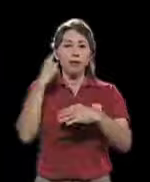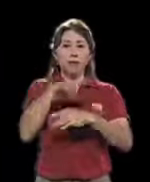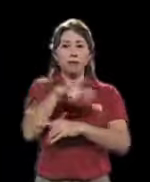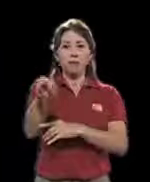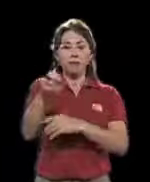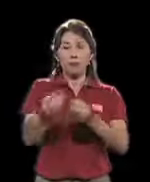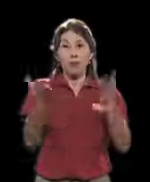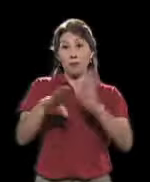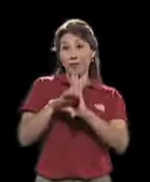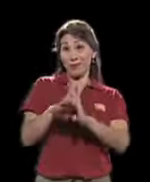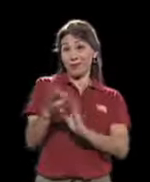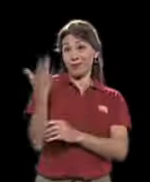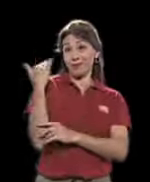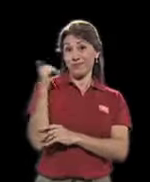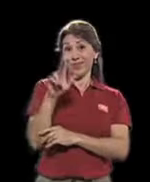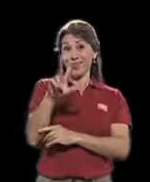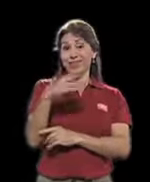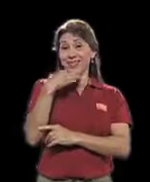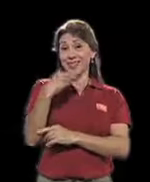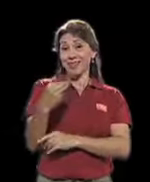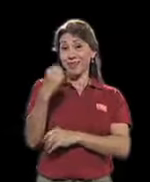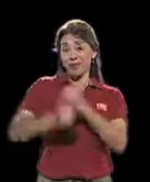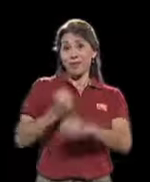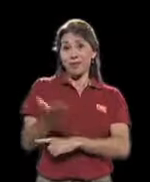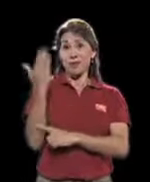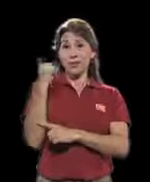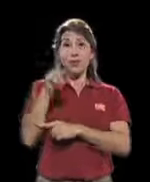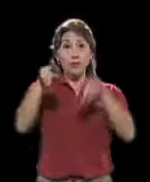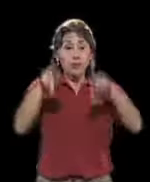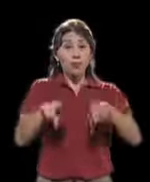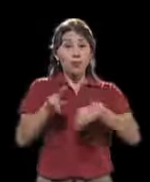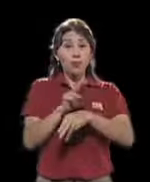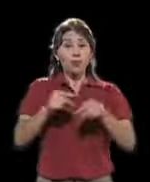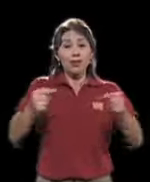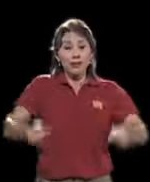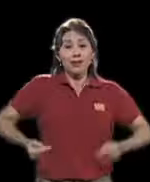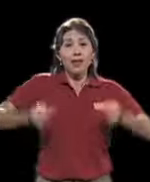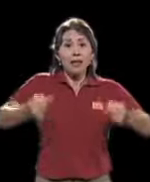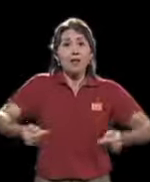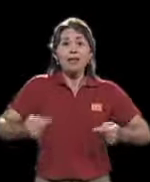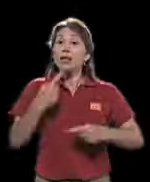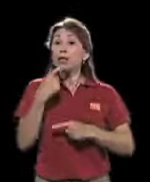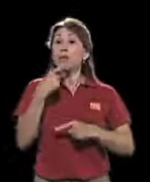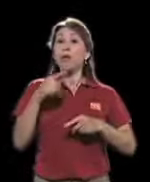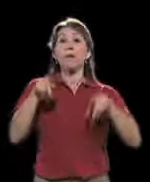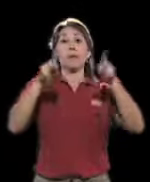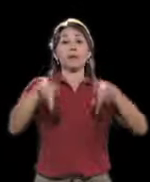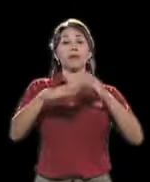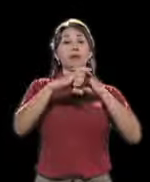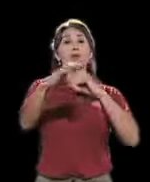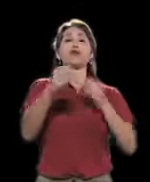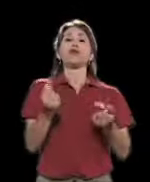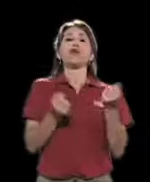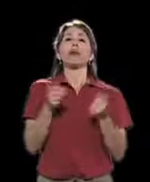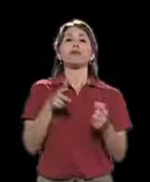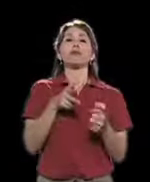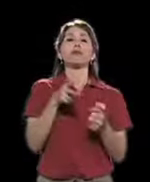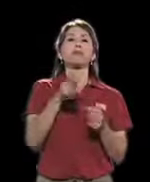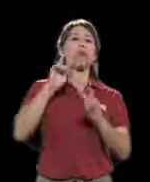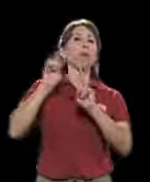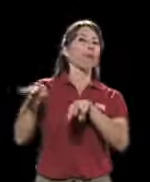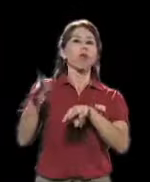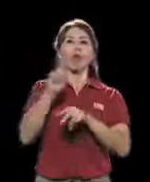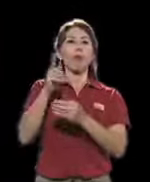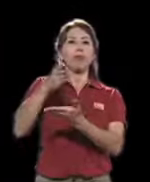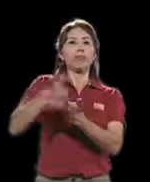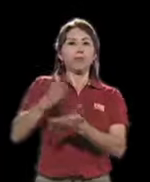de diciembre del año anterior, un usuario de sillas de ruedas reportó tres casos donde los choferes de bus decidieron no brindarle el